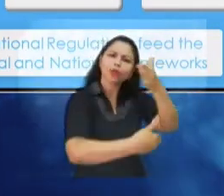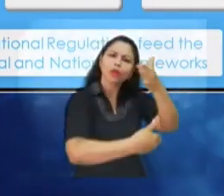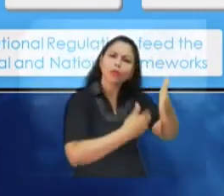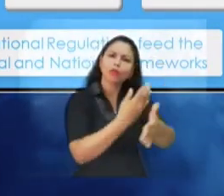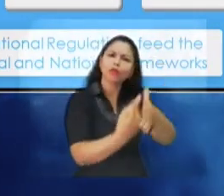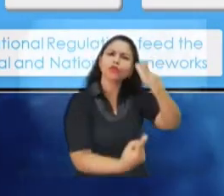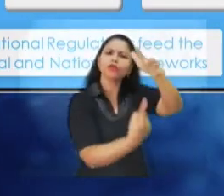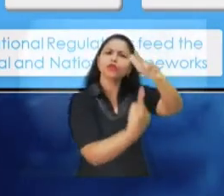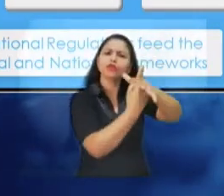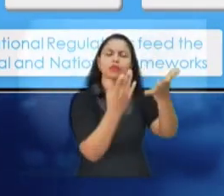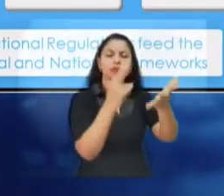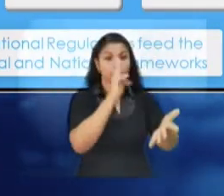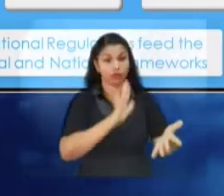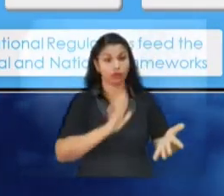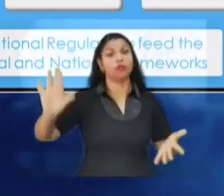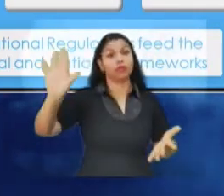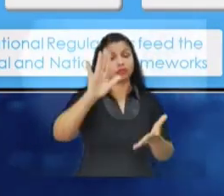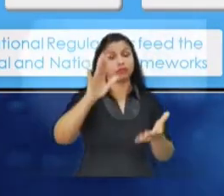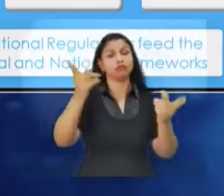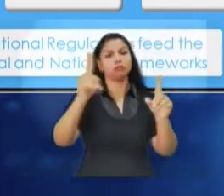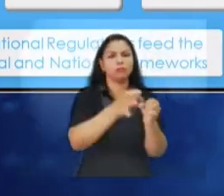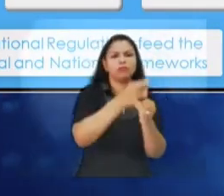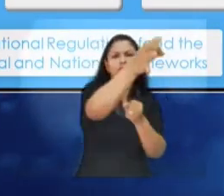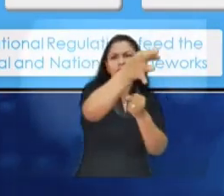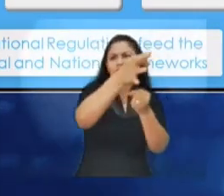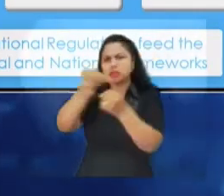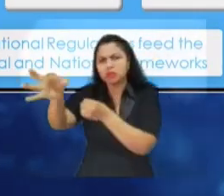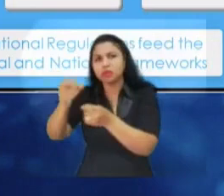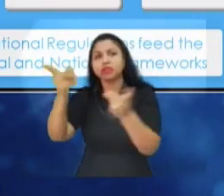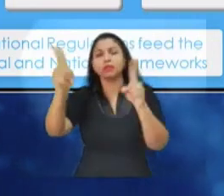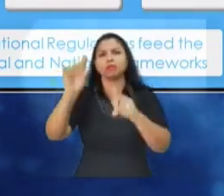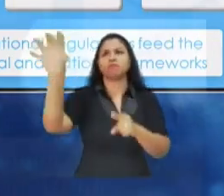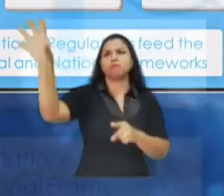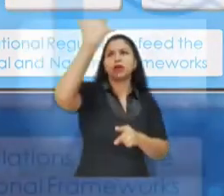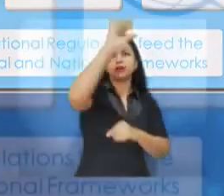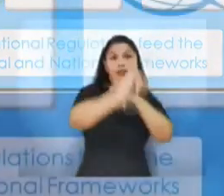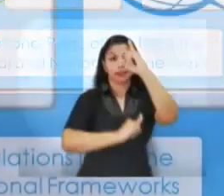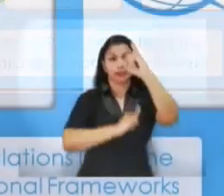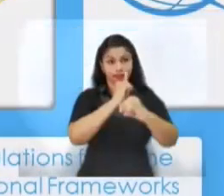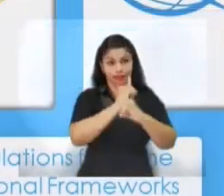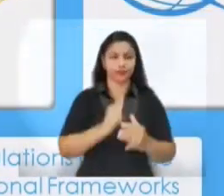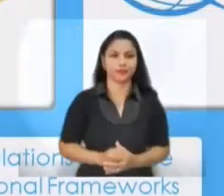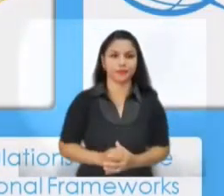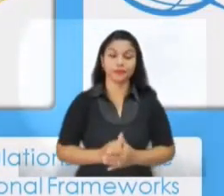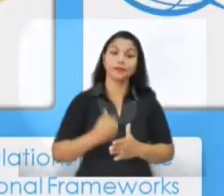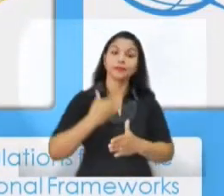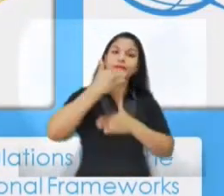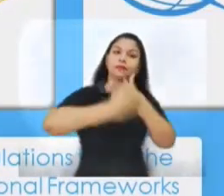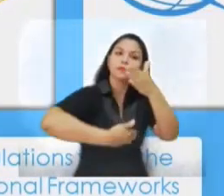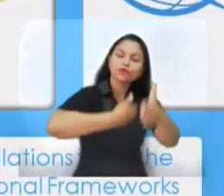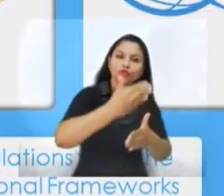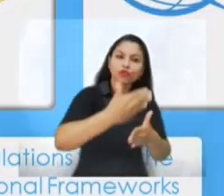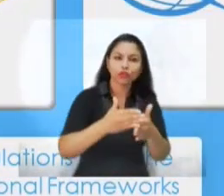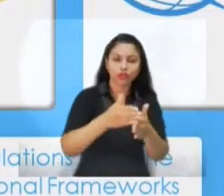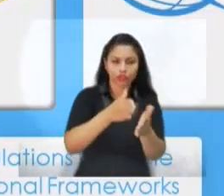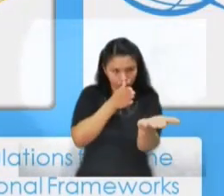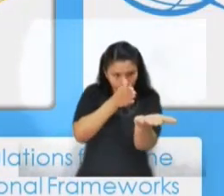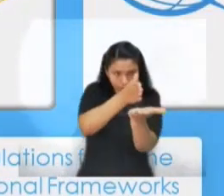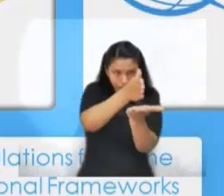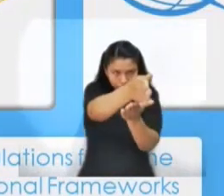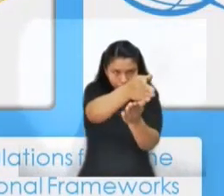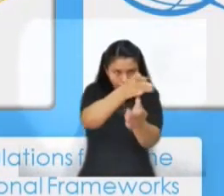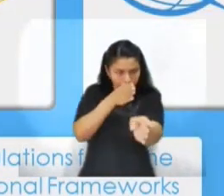nacional como regional e internacional. Se trata de un proceso bidireccional en el que las políticas